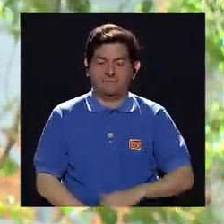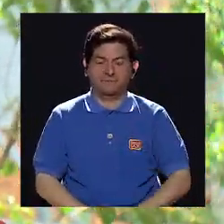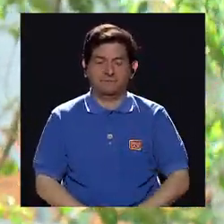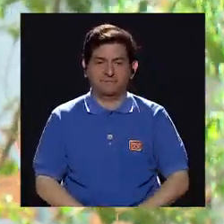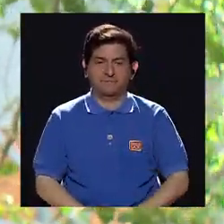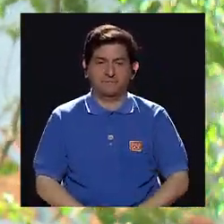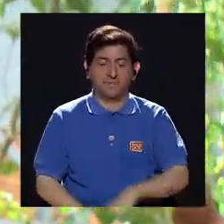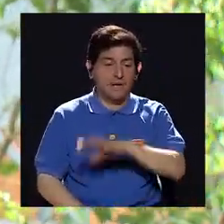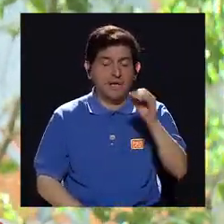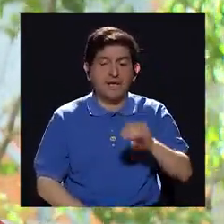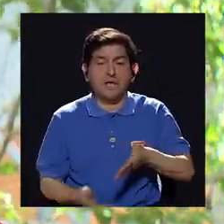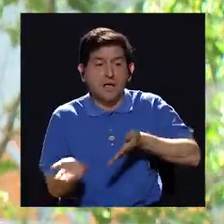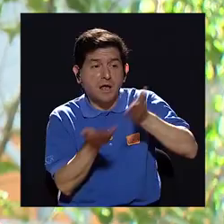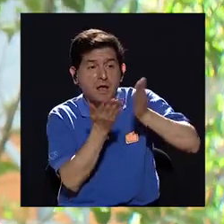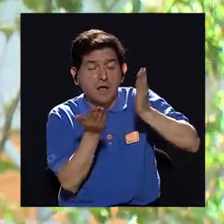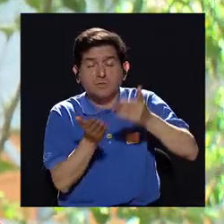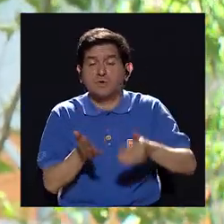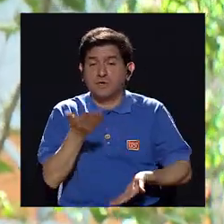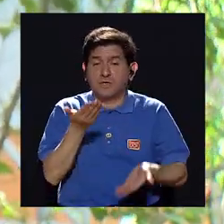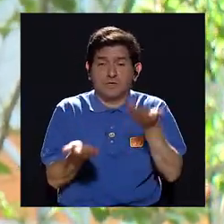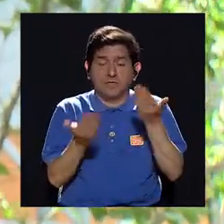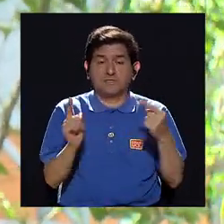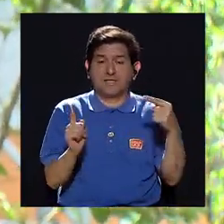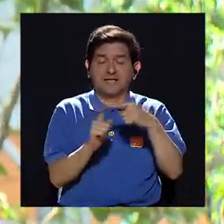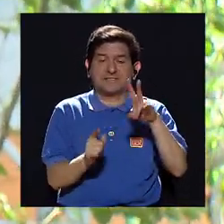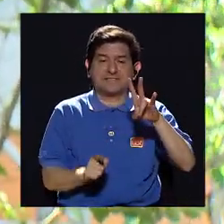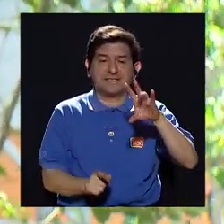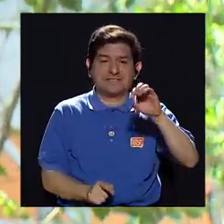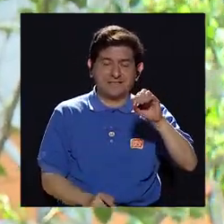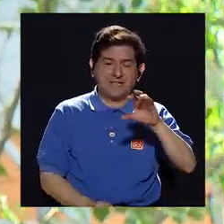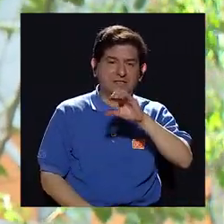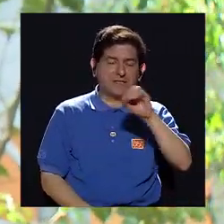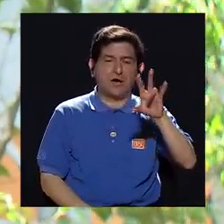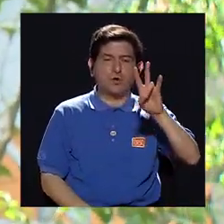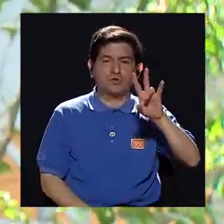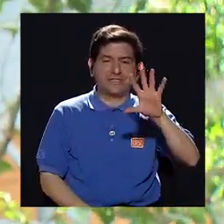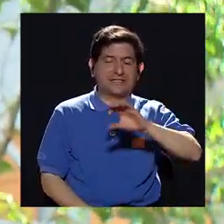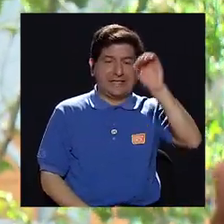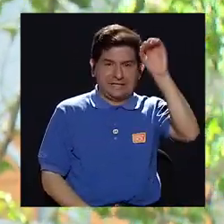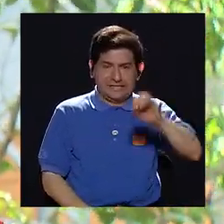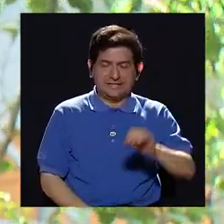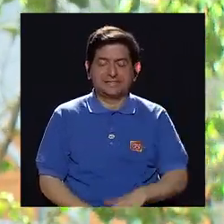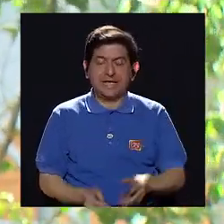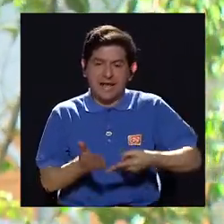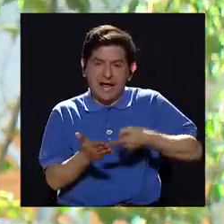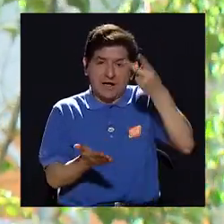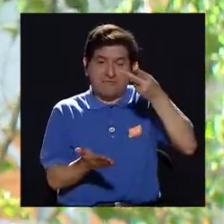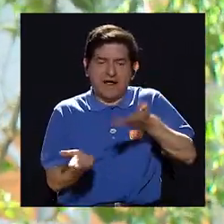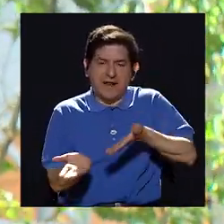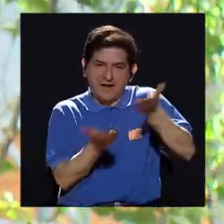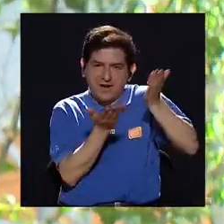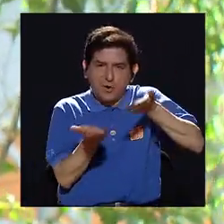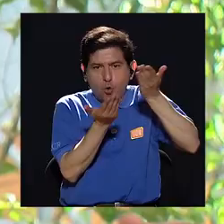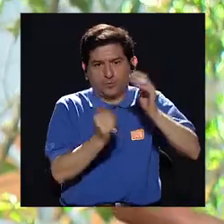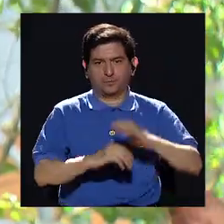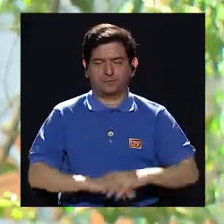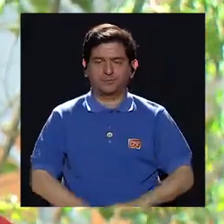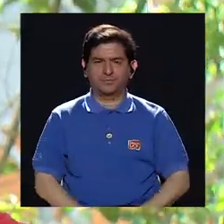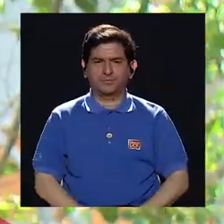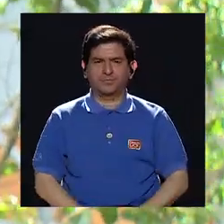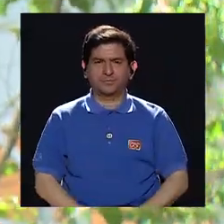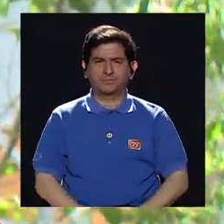y en términos de exportaciones puede alcanzar hasta el 70-75% del valor de las exportaciones.